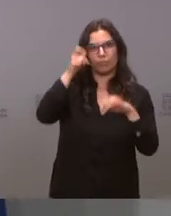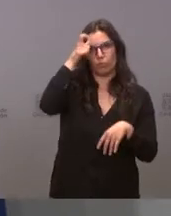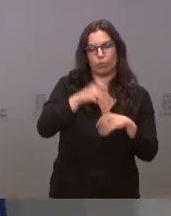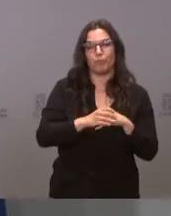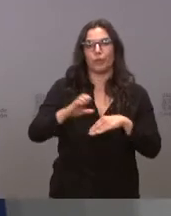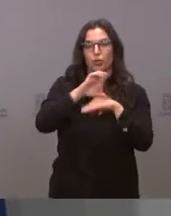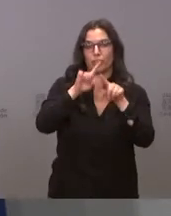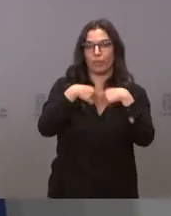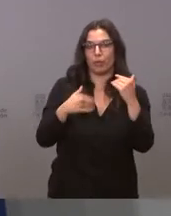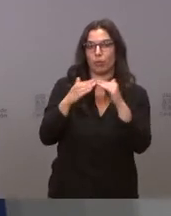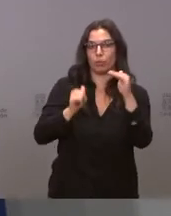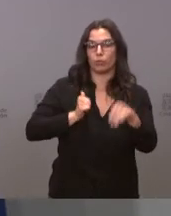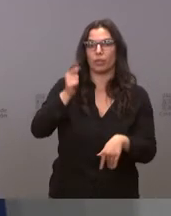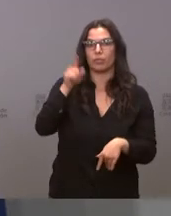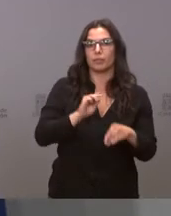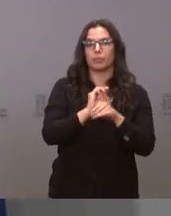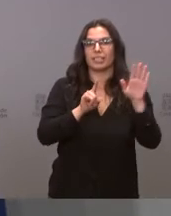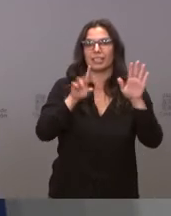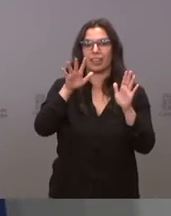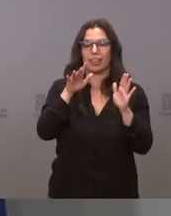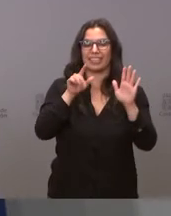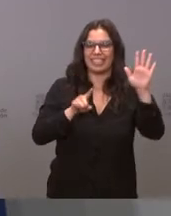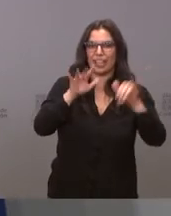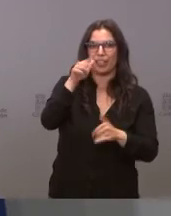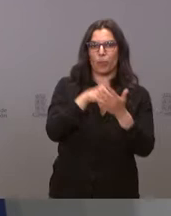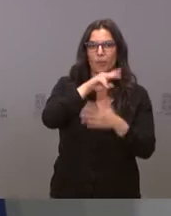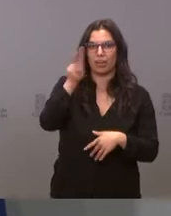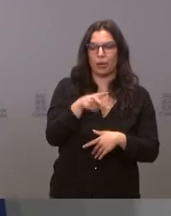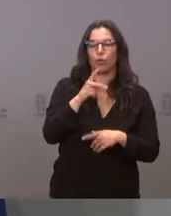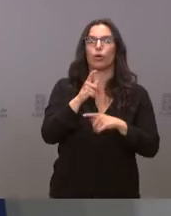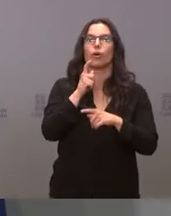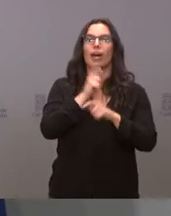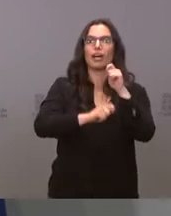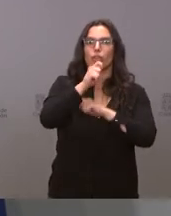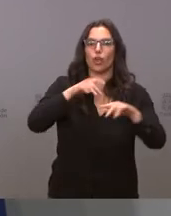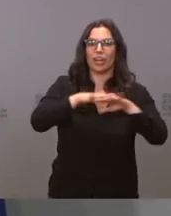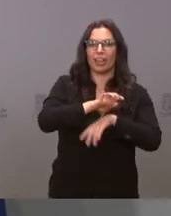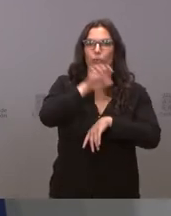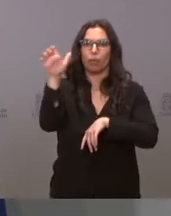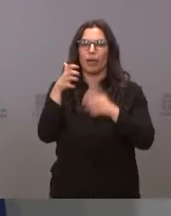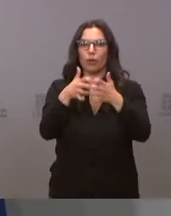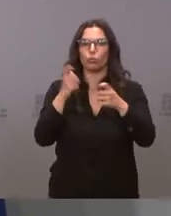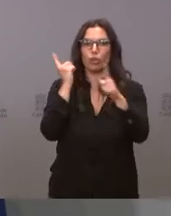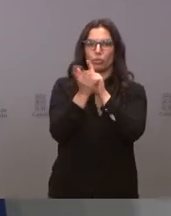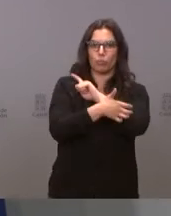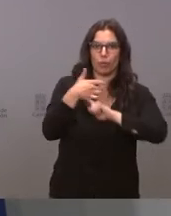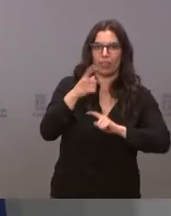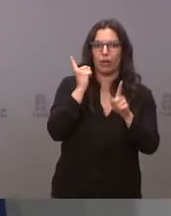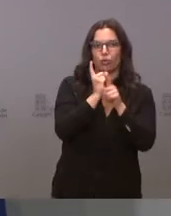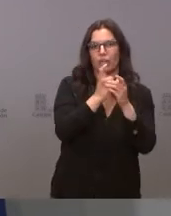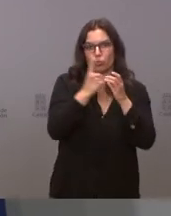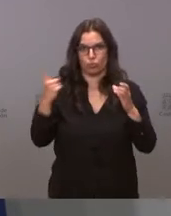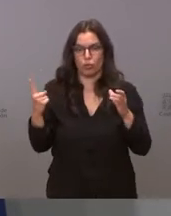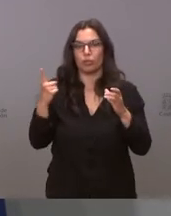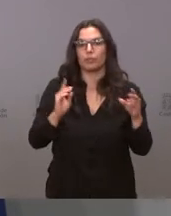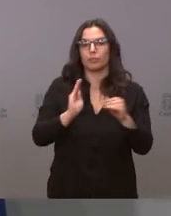Igualdad de Oportunidades financia con 65.000 euros la Asociación de la Red Europea de Lucha Contra la Pobreza y la Exclusión. Este